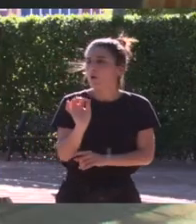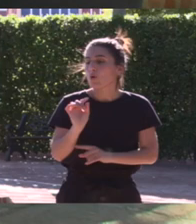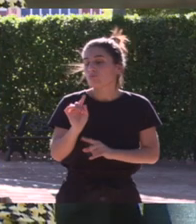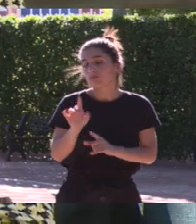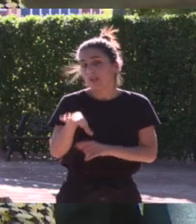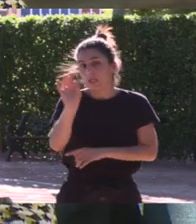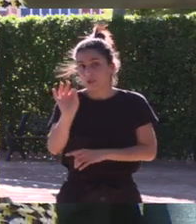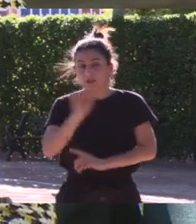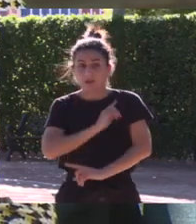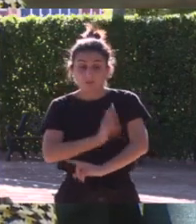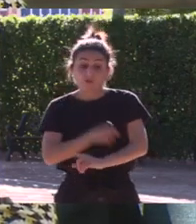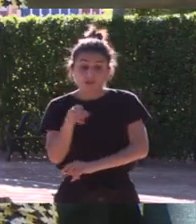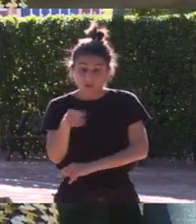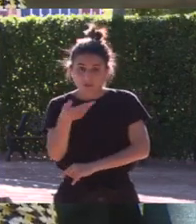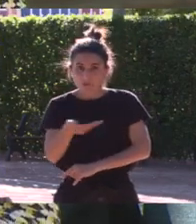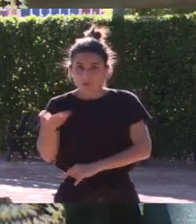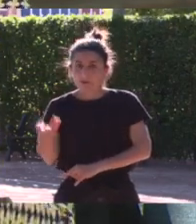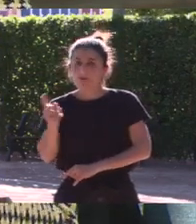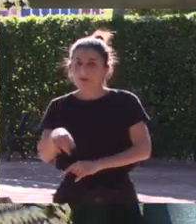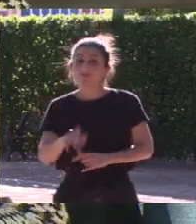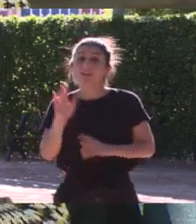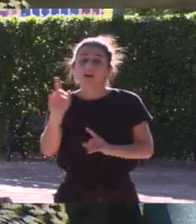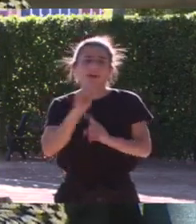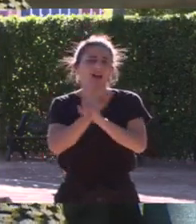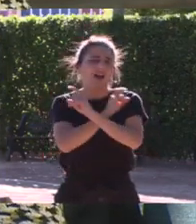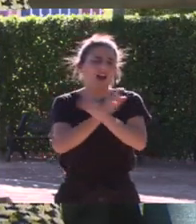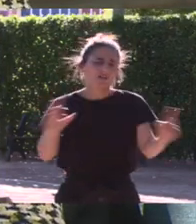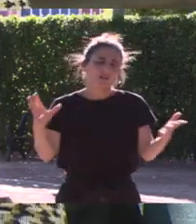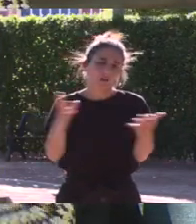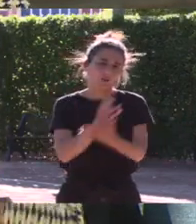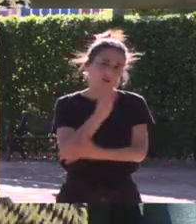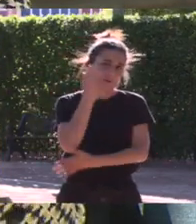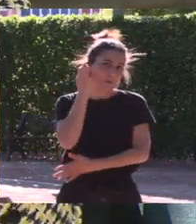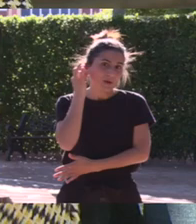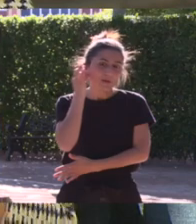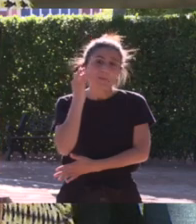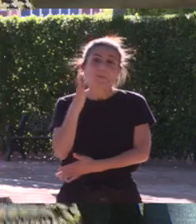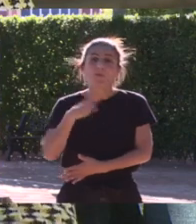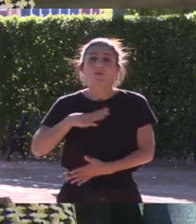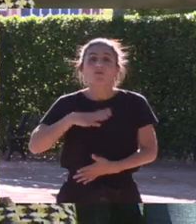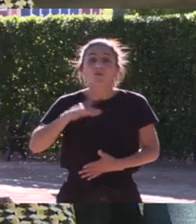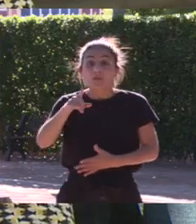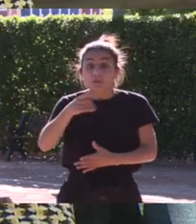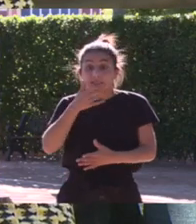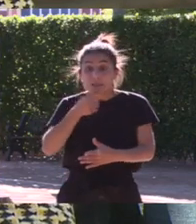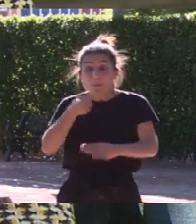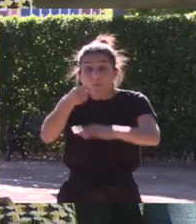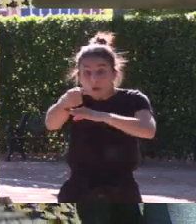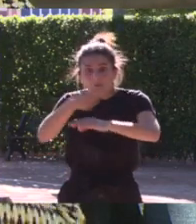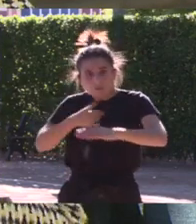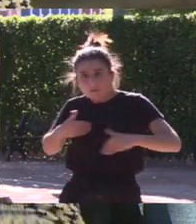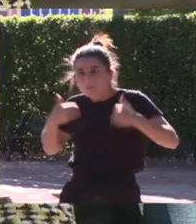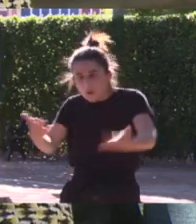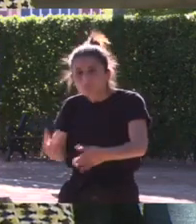eso es importante y yo aquí sí que hago un llamamiento a todas las mujeres para que se ofrezcan a estar en esos puestos